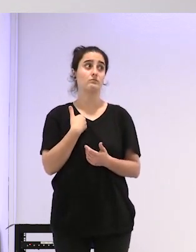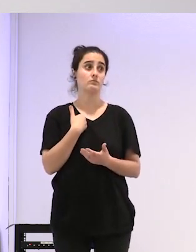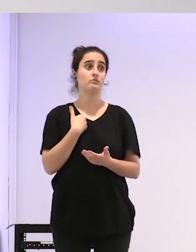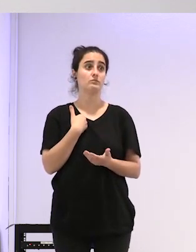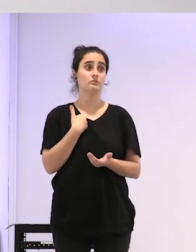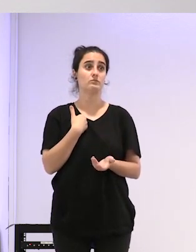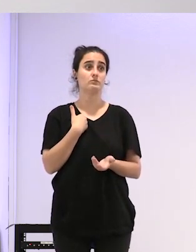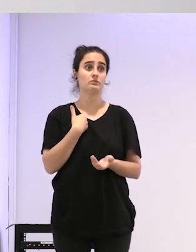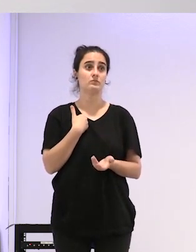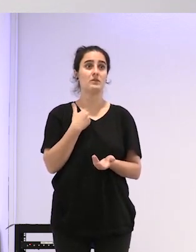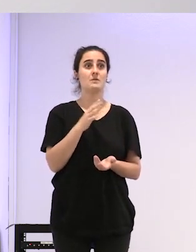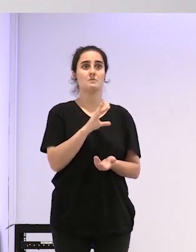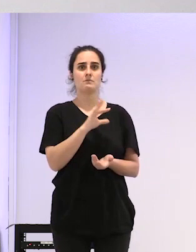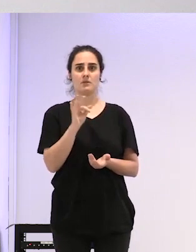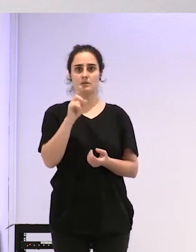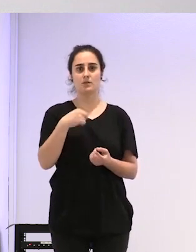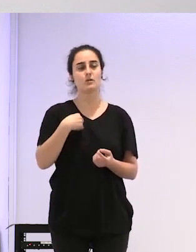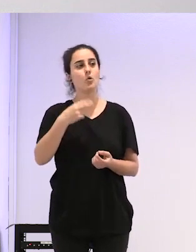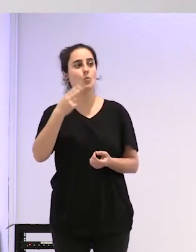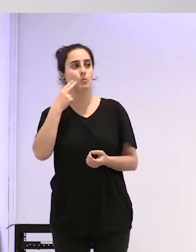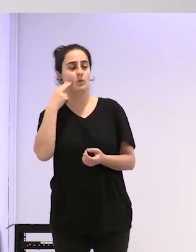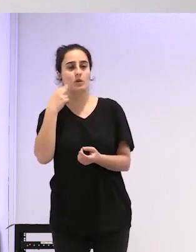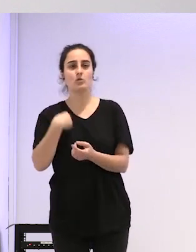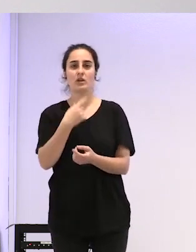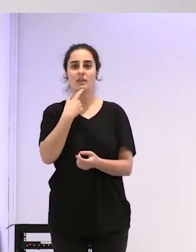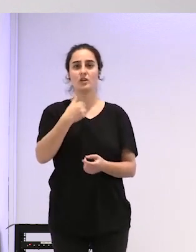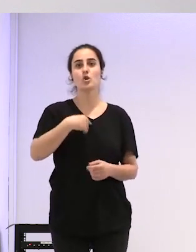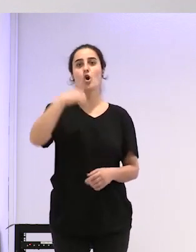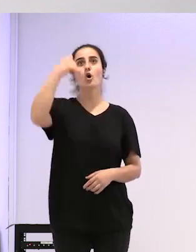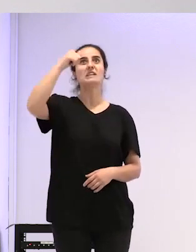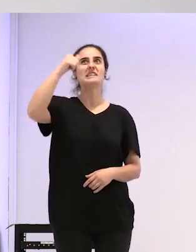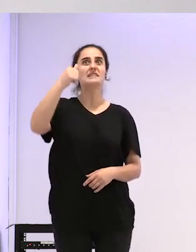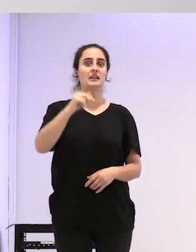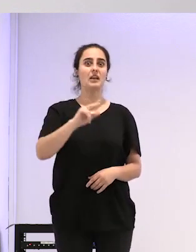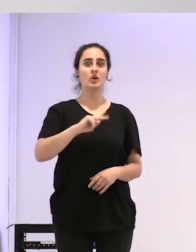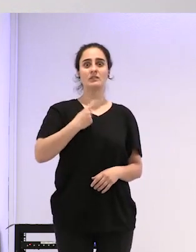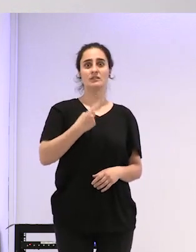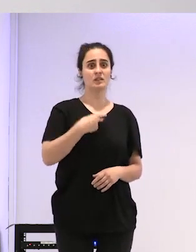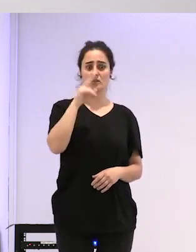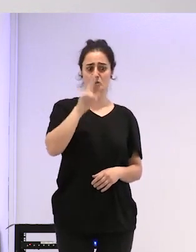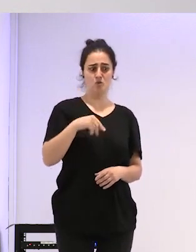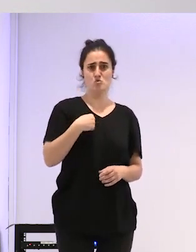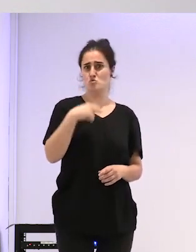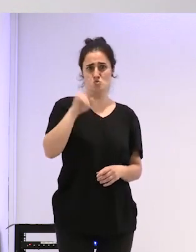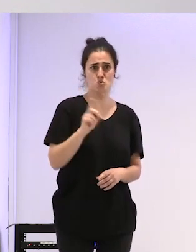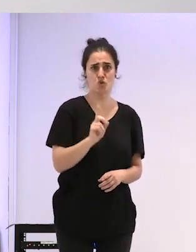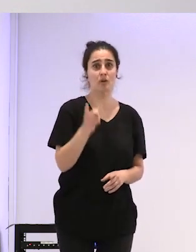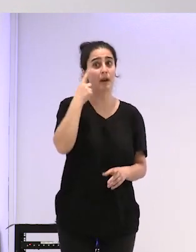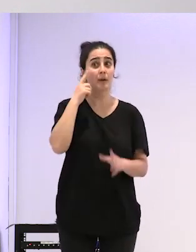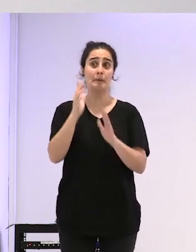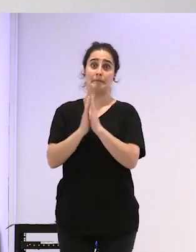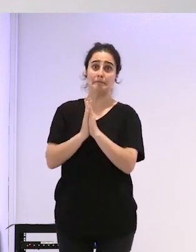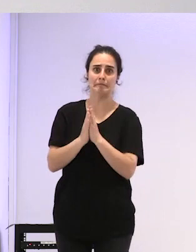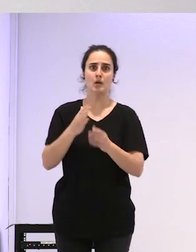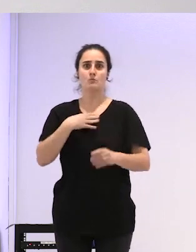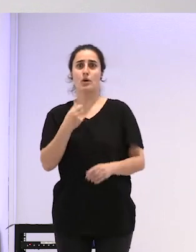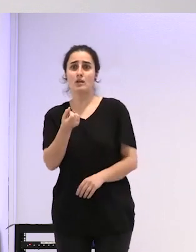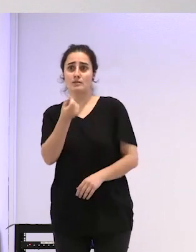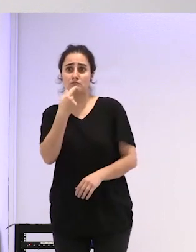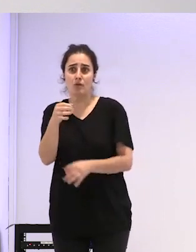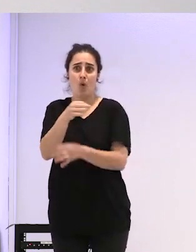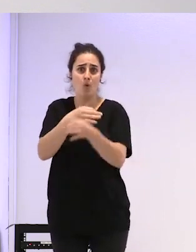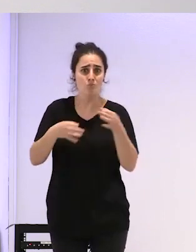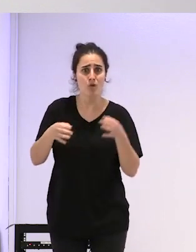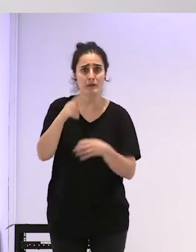pues no encima con el miedo de decir bueno no soy un tío trans pero a ver si por favor podríais tal vez darme las hormonas